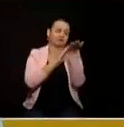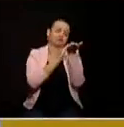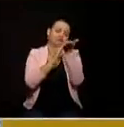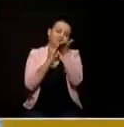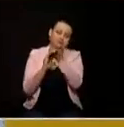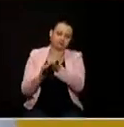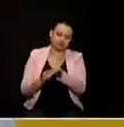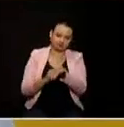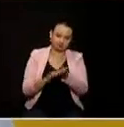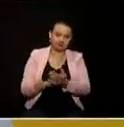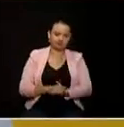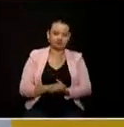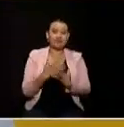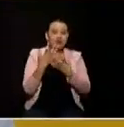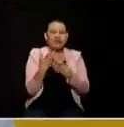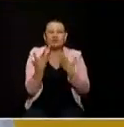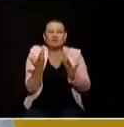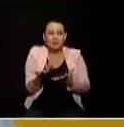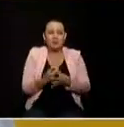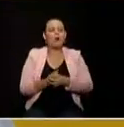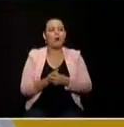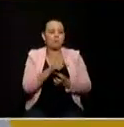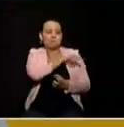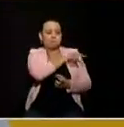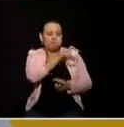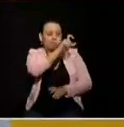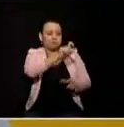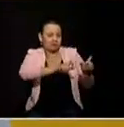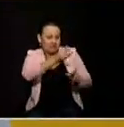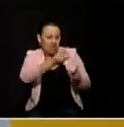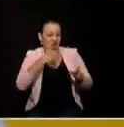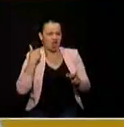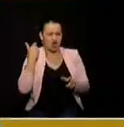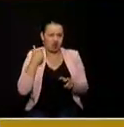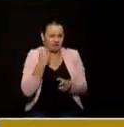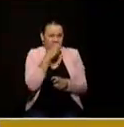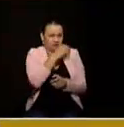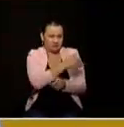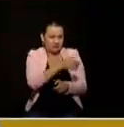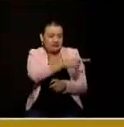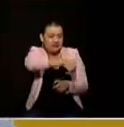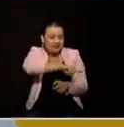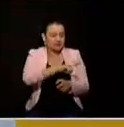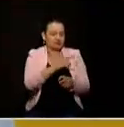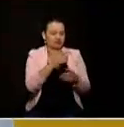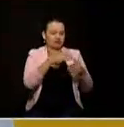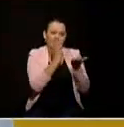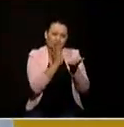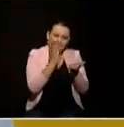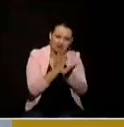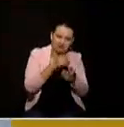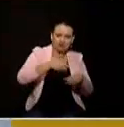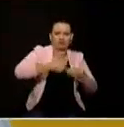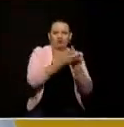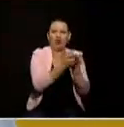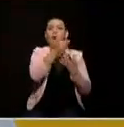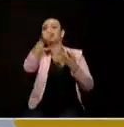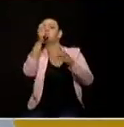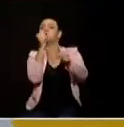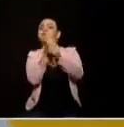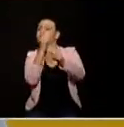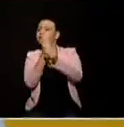con educación para que brille el talento y las capacidades de las personas con generación de empleo en los territorios y con